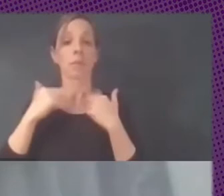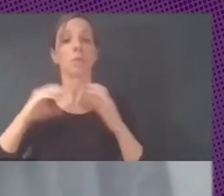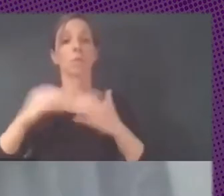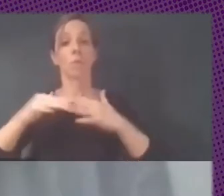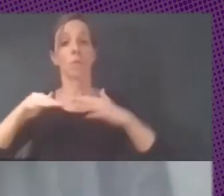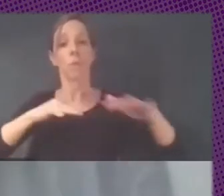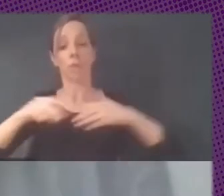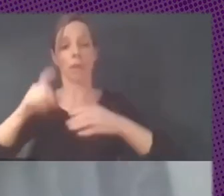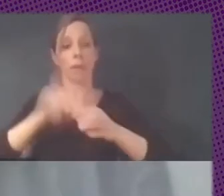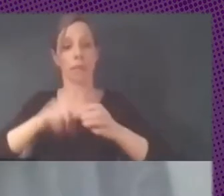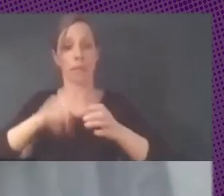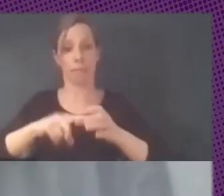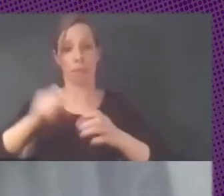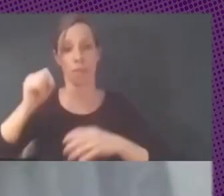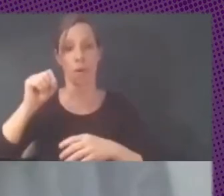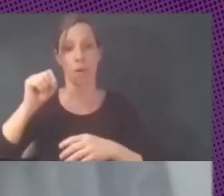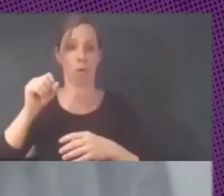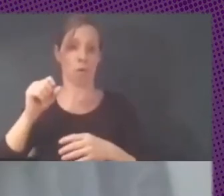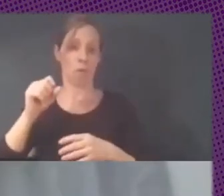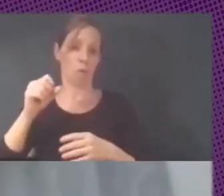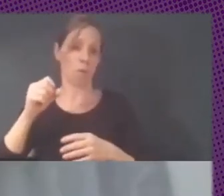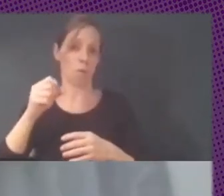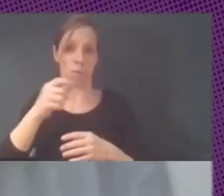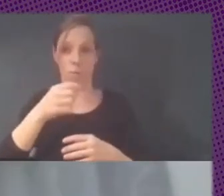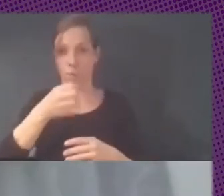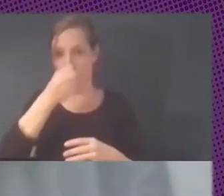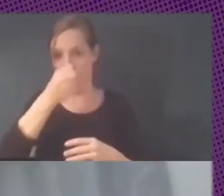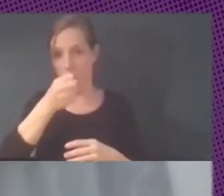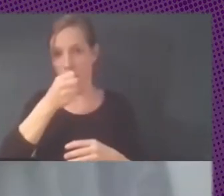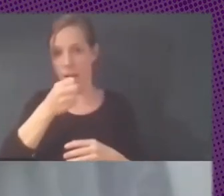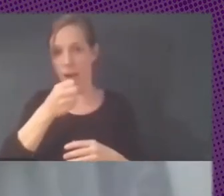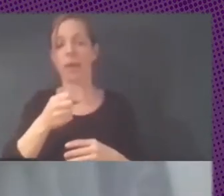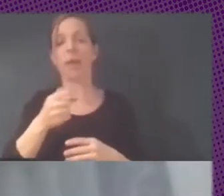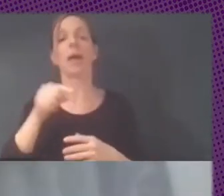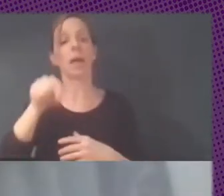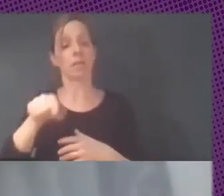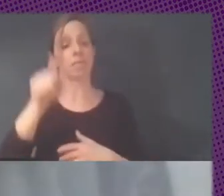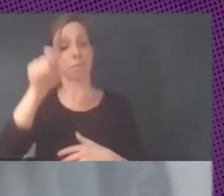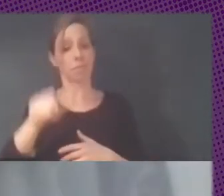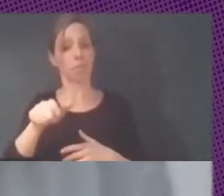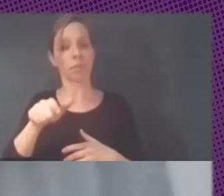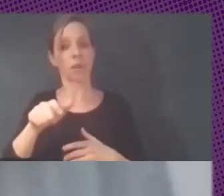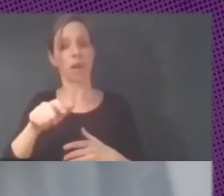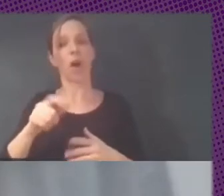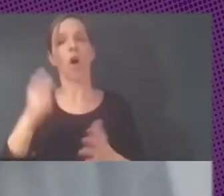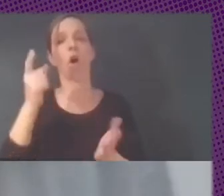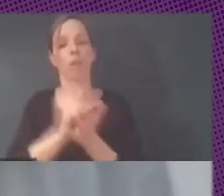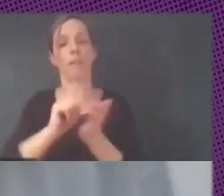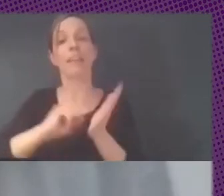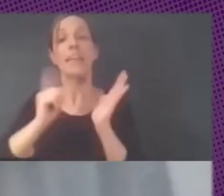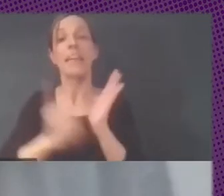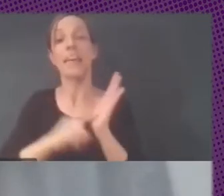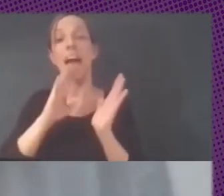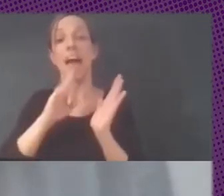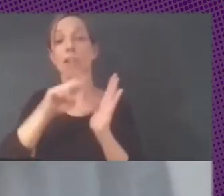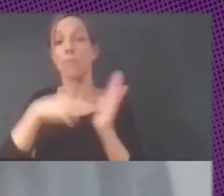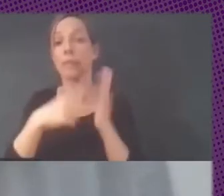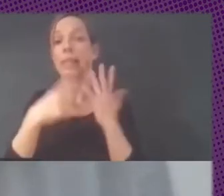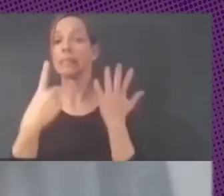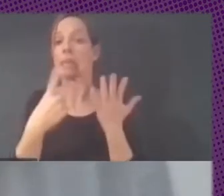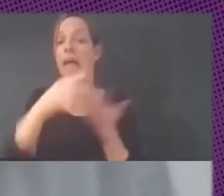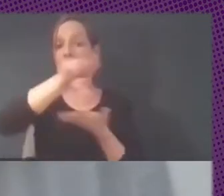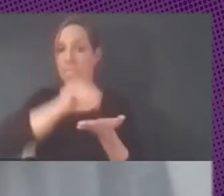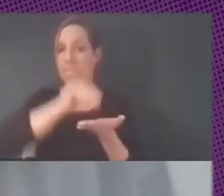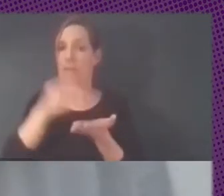es el grupo de Mujica, Julio Batistoni, fue que empezó, retomó el tema de la ley esa del 2006. Y,